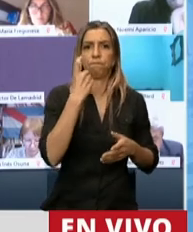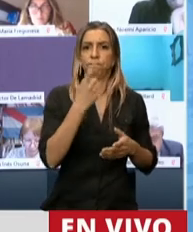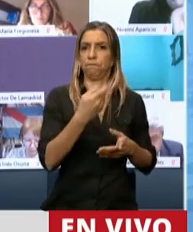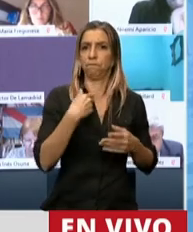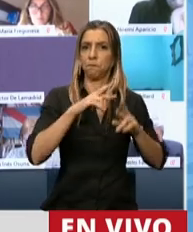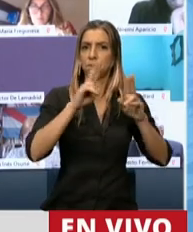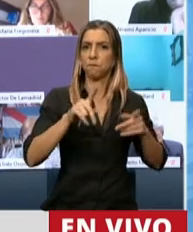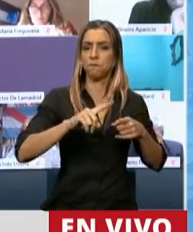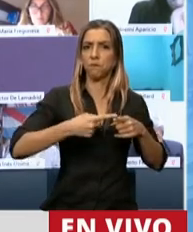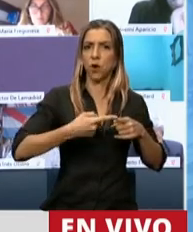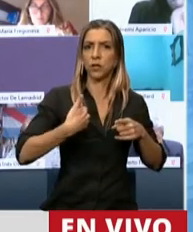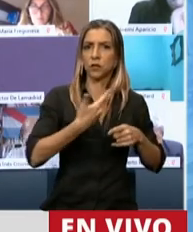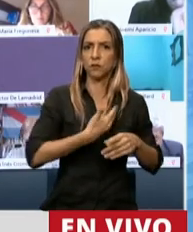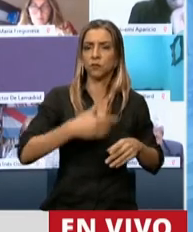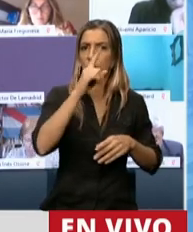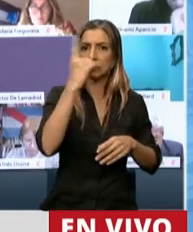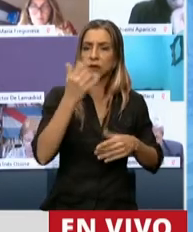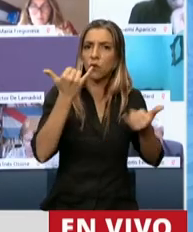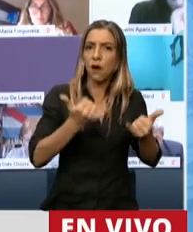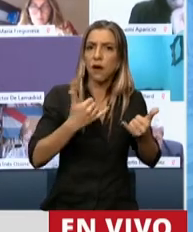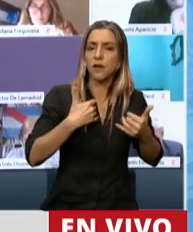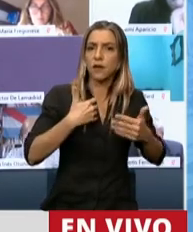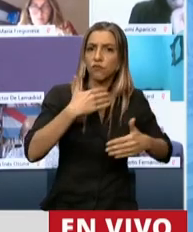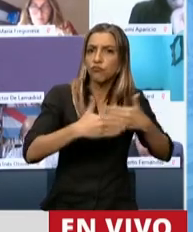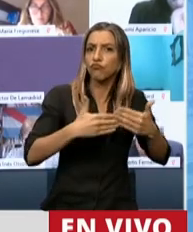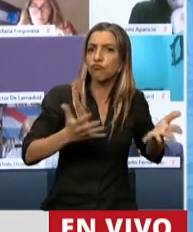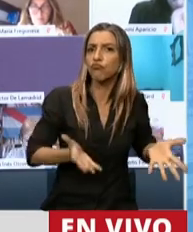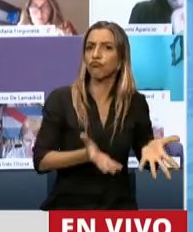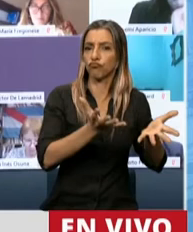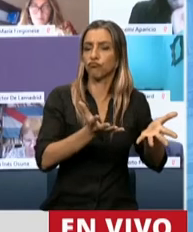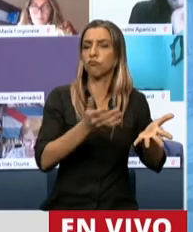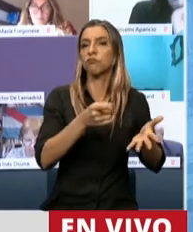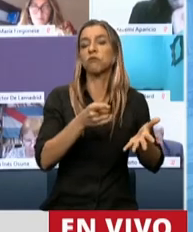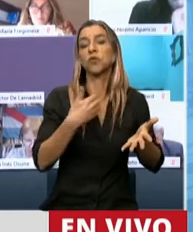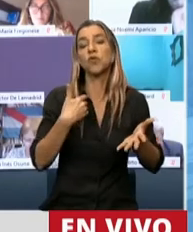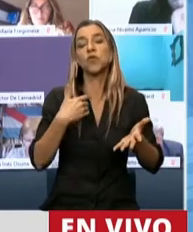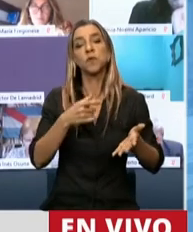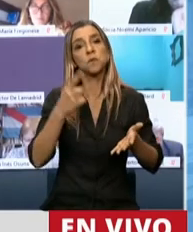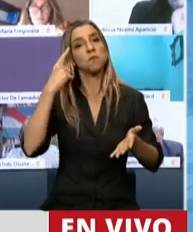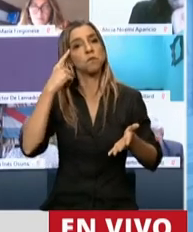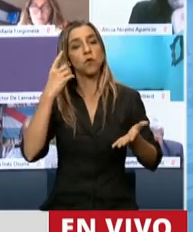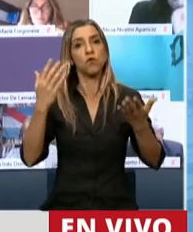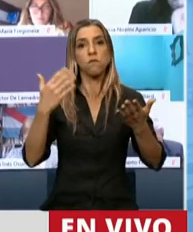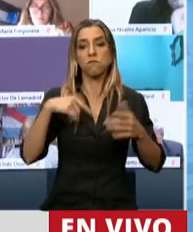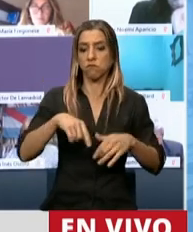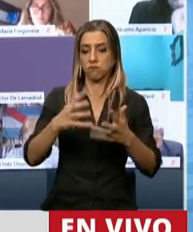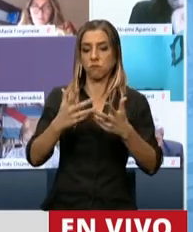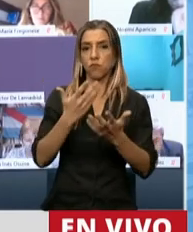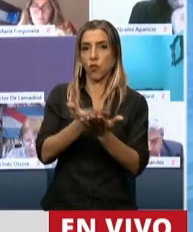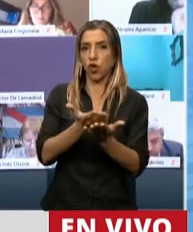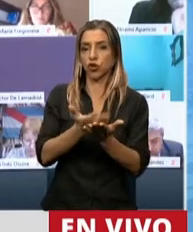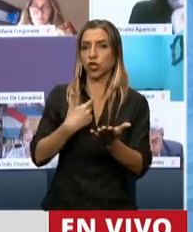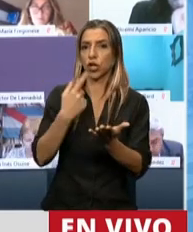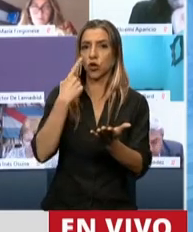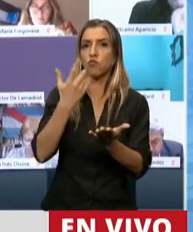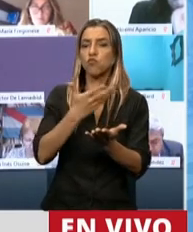a este tema. Este proyecto tiene la característica de tener un régimen fiscal estable